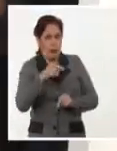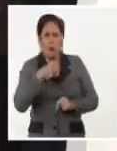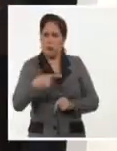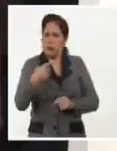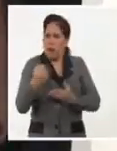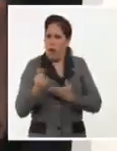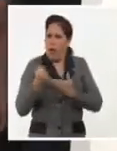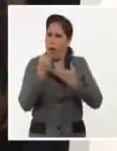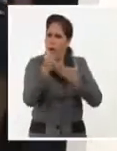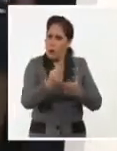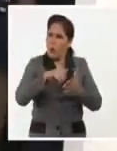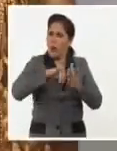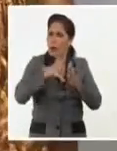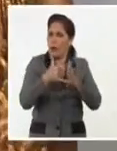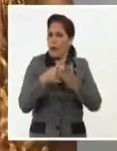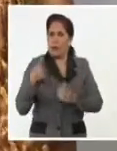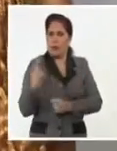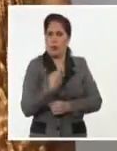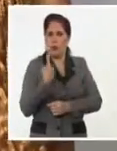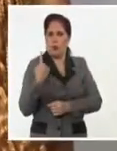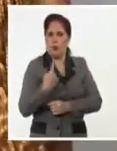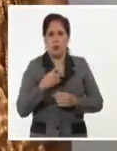apostando por su proyecto social.